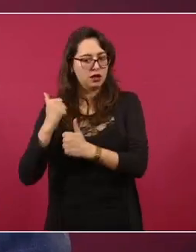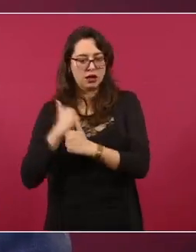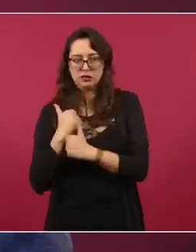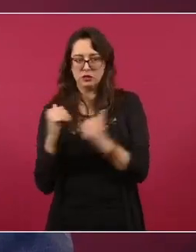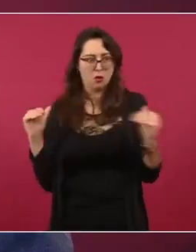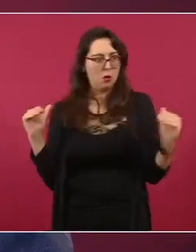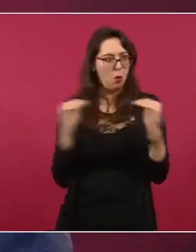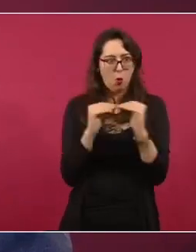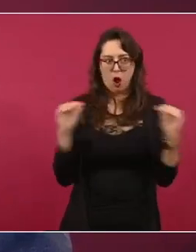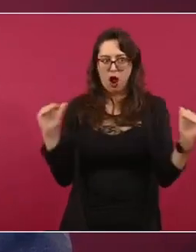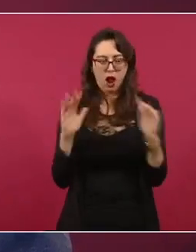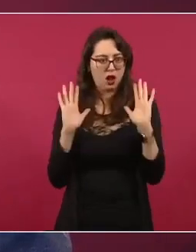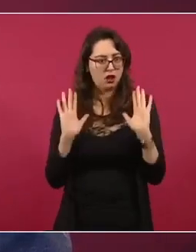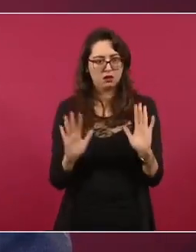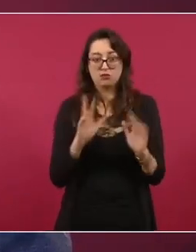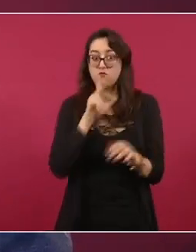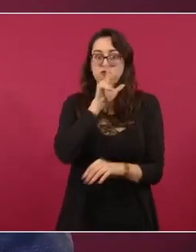Armadas,